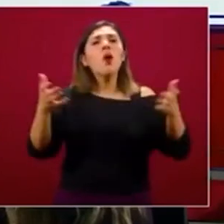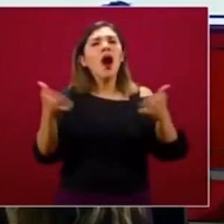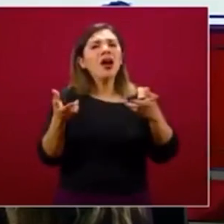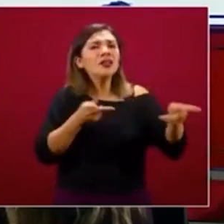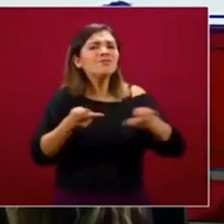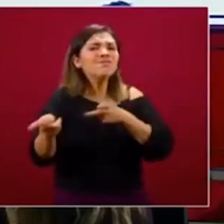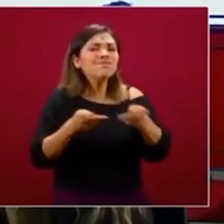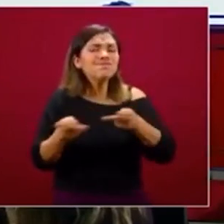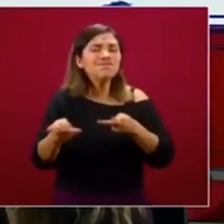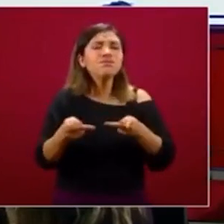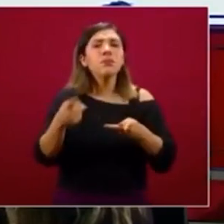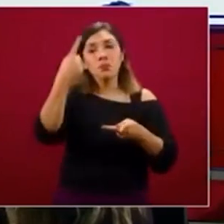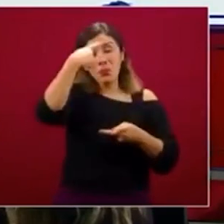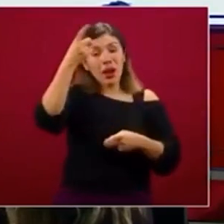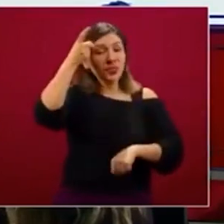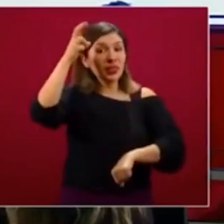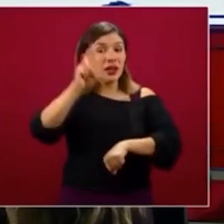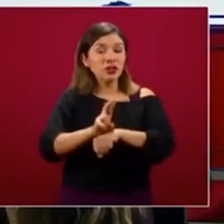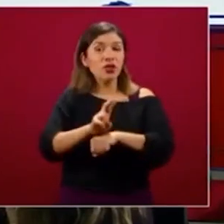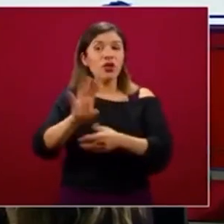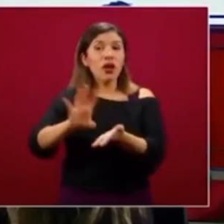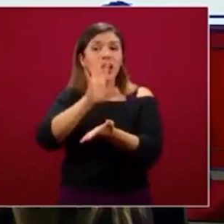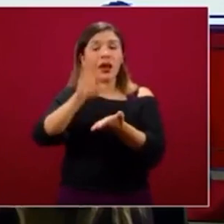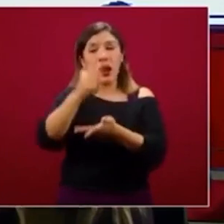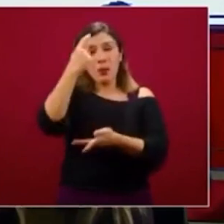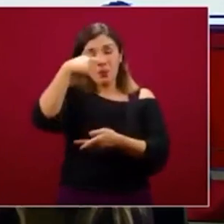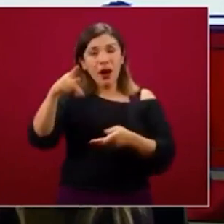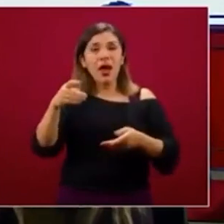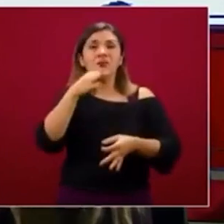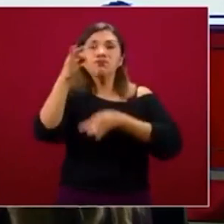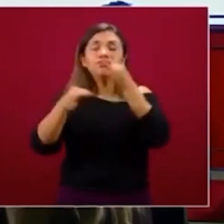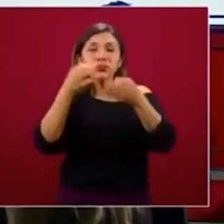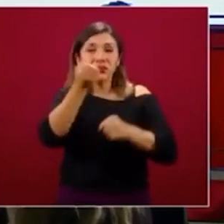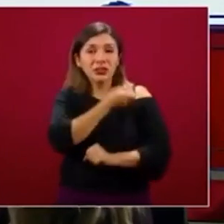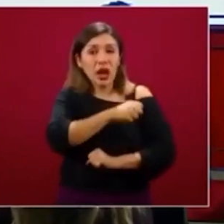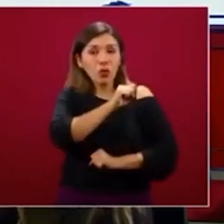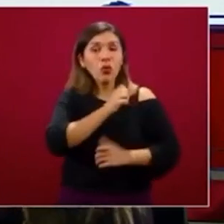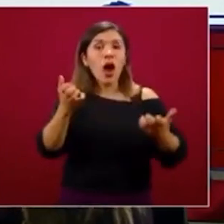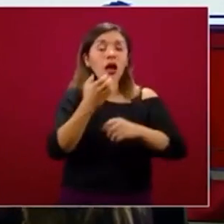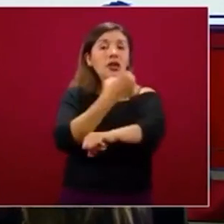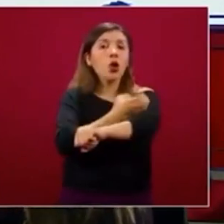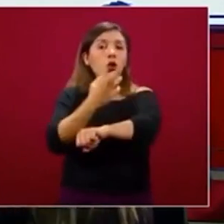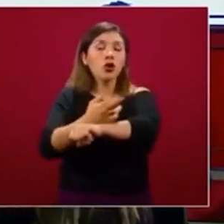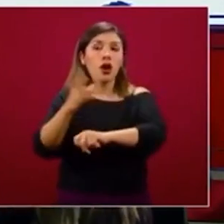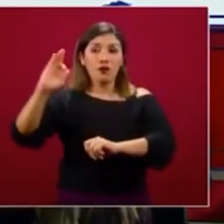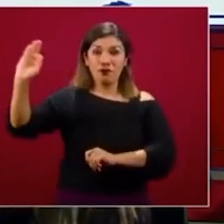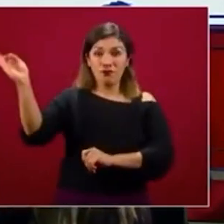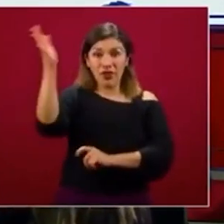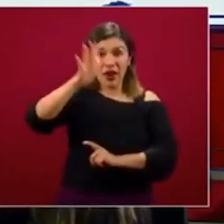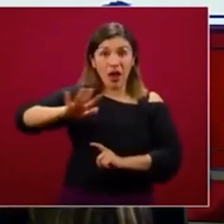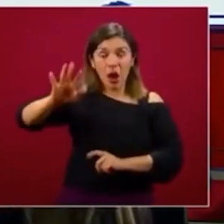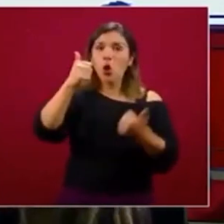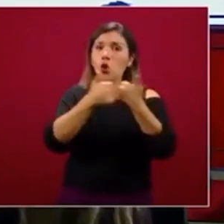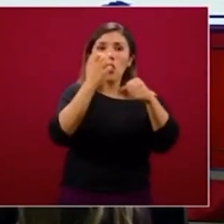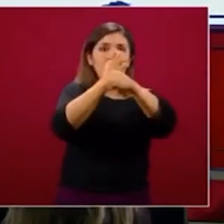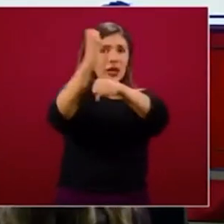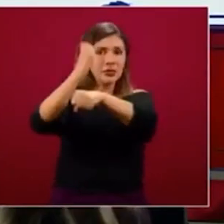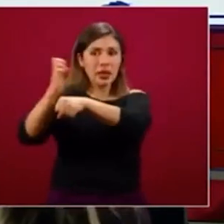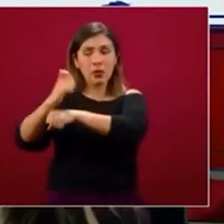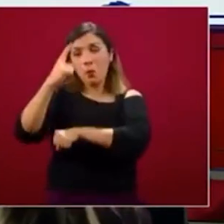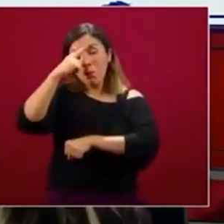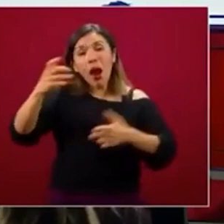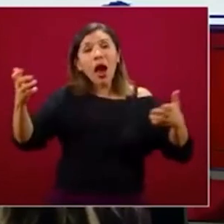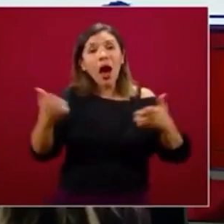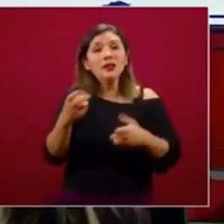que la Dirección General de Promoción de la Salud coordina a nivel federal, pero con todos los estados, para esas